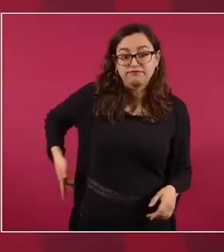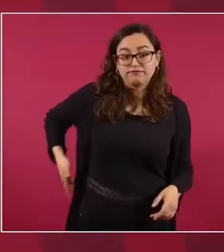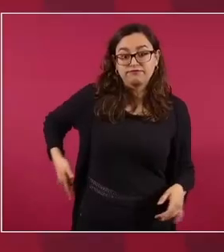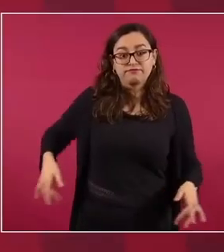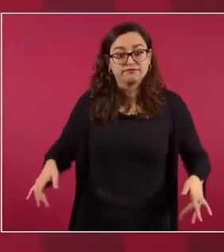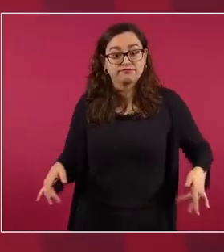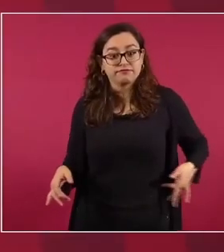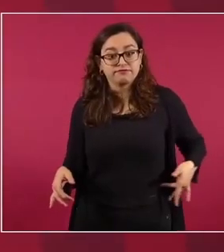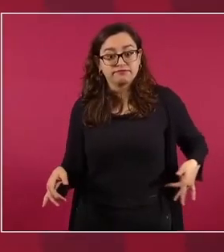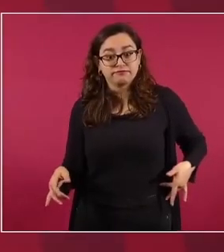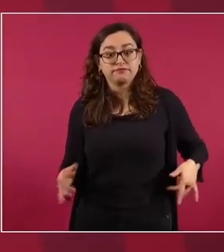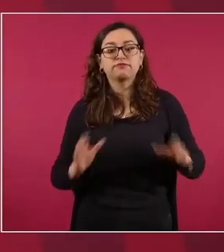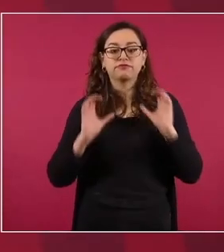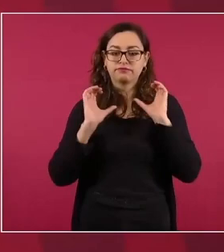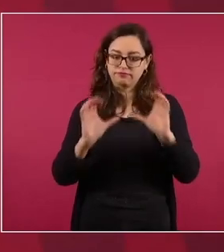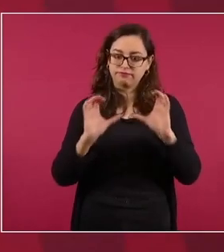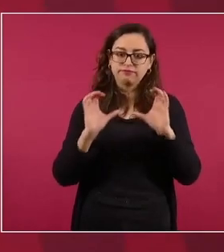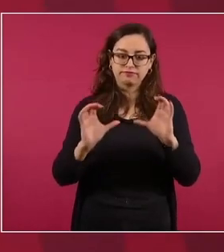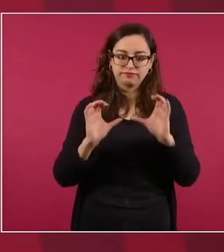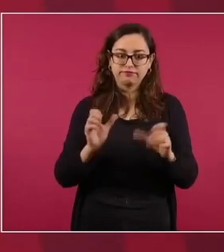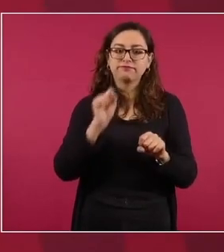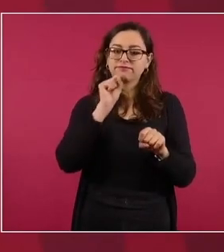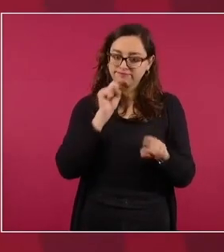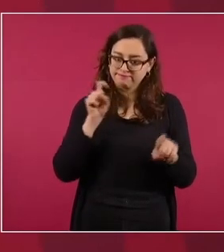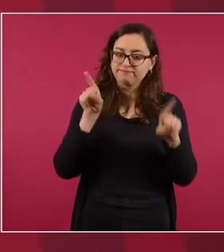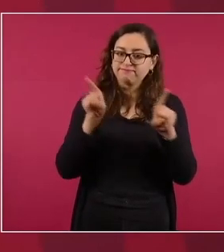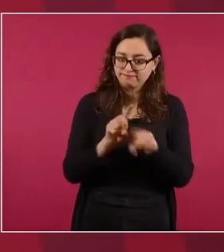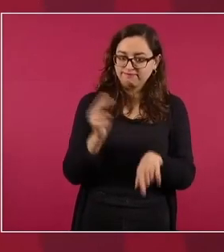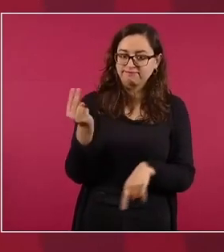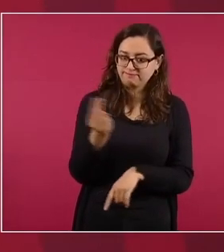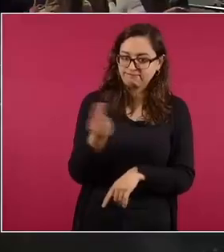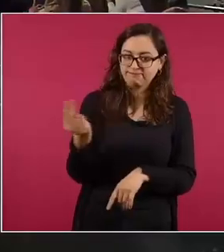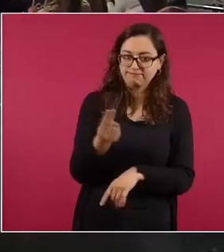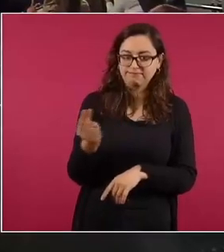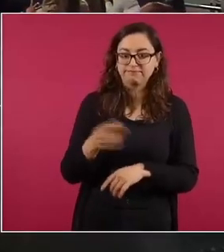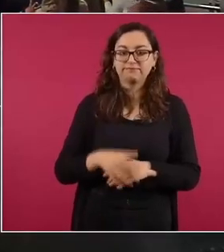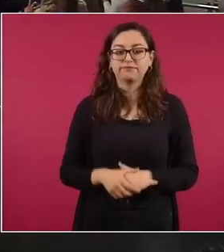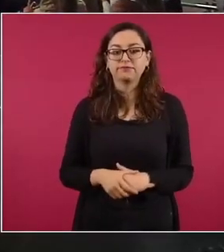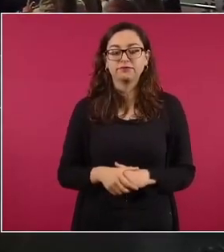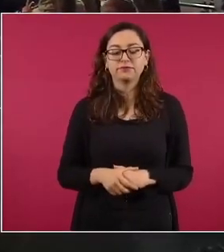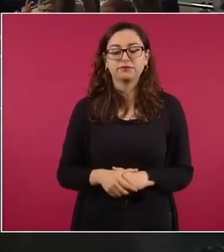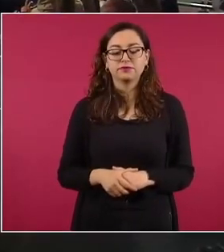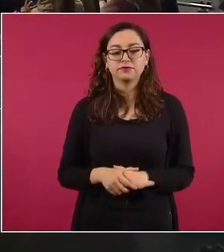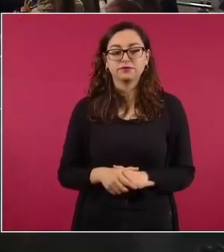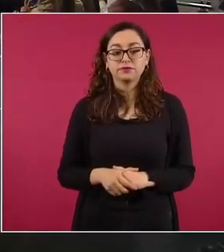haciendo una crítica